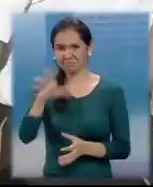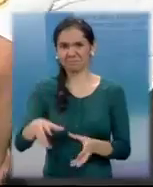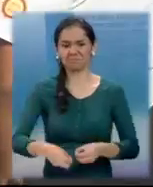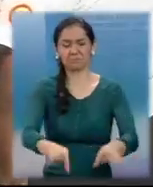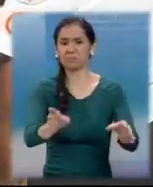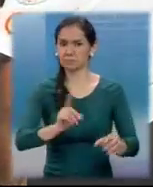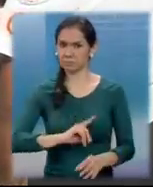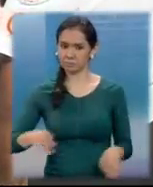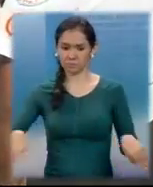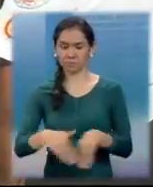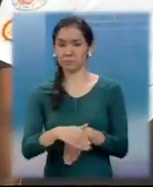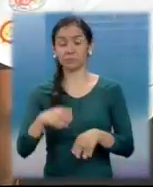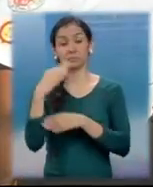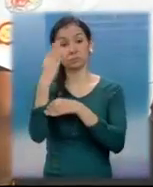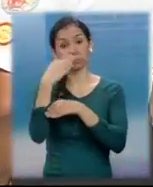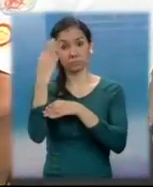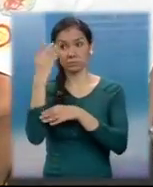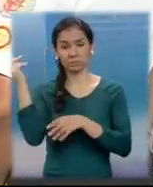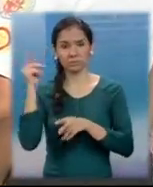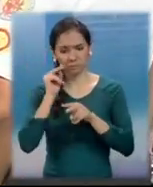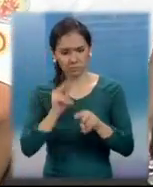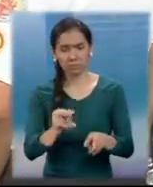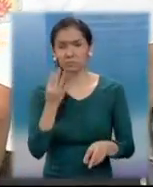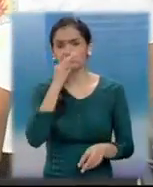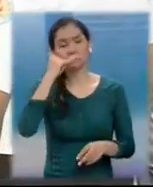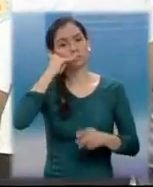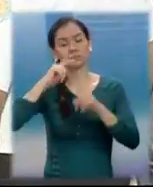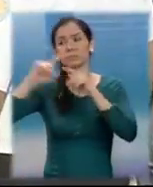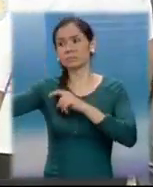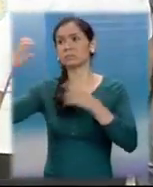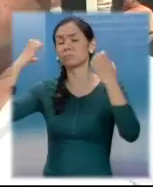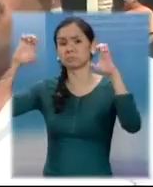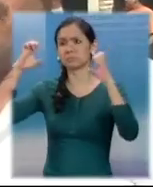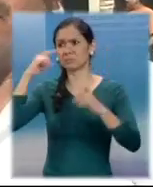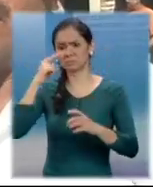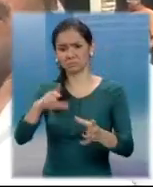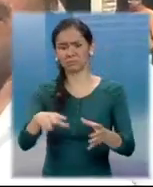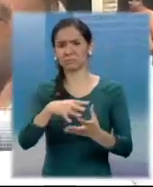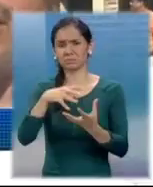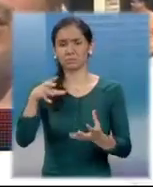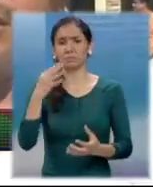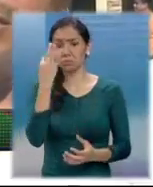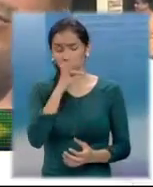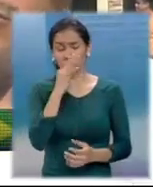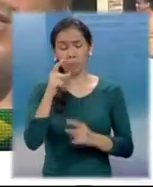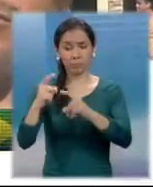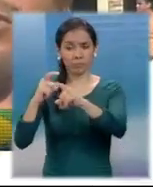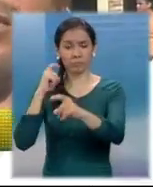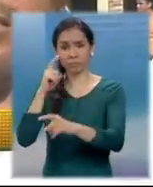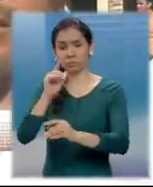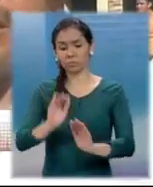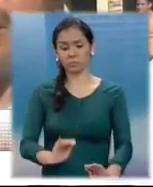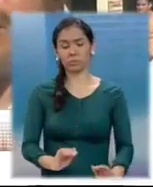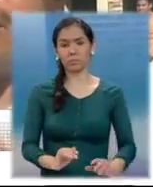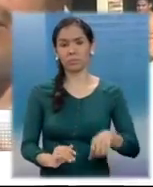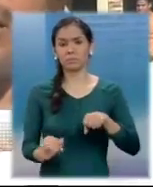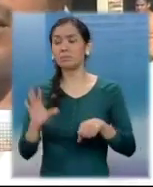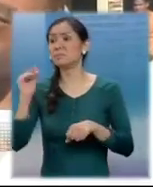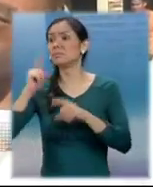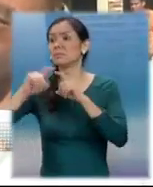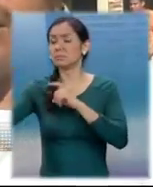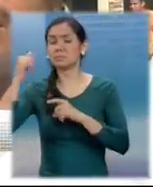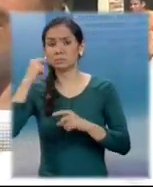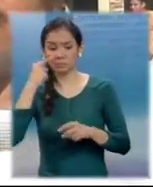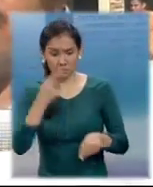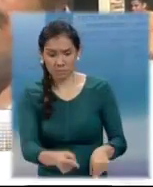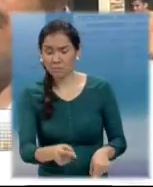pública. Para los bomberos voluntarios, fue una mujer la que llamó al número de emergencia. Fue una señora con un niño que hicieron el